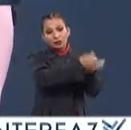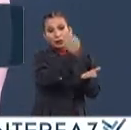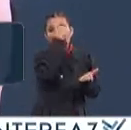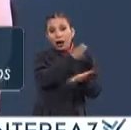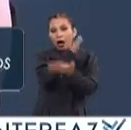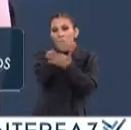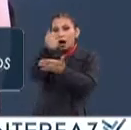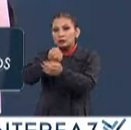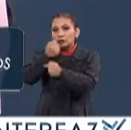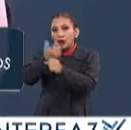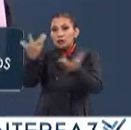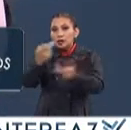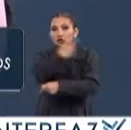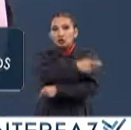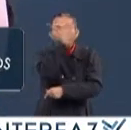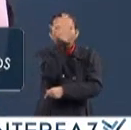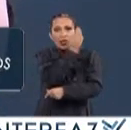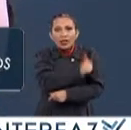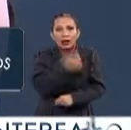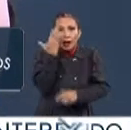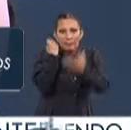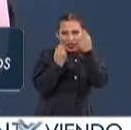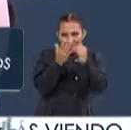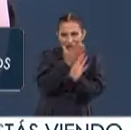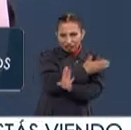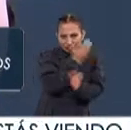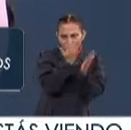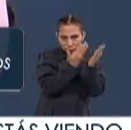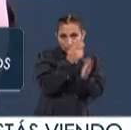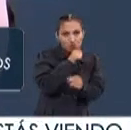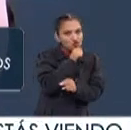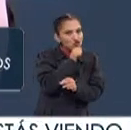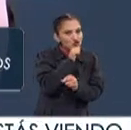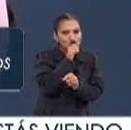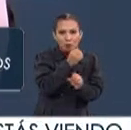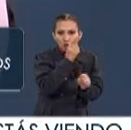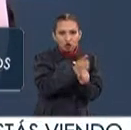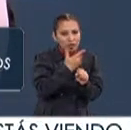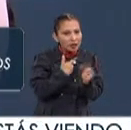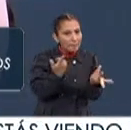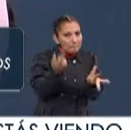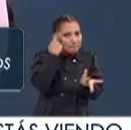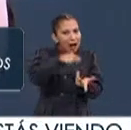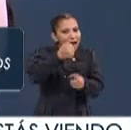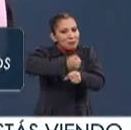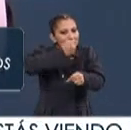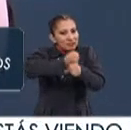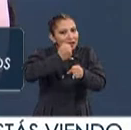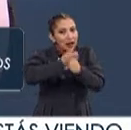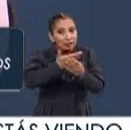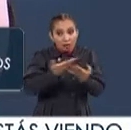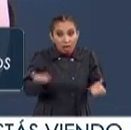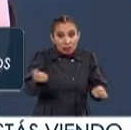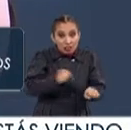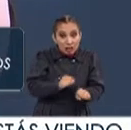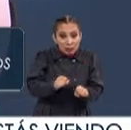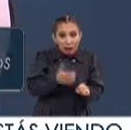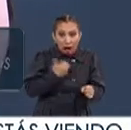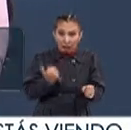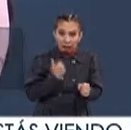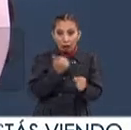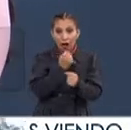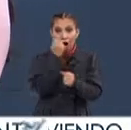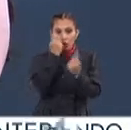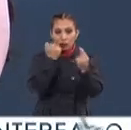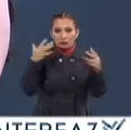práctica, de ejecución de habilidades que ya tenían Pero que no habían tenido la oportunidad de implementar en un evento como este Para